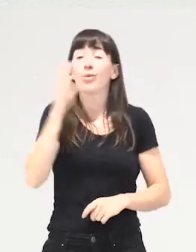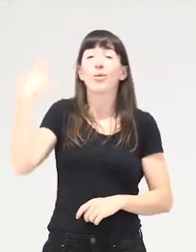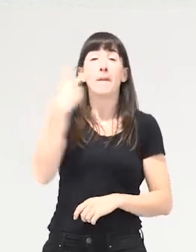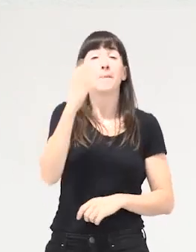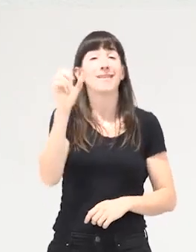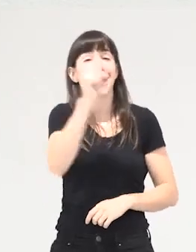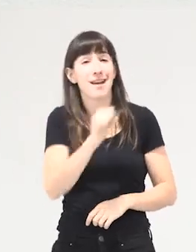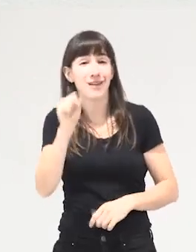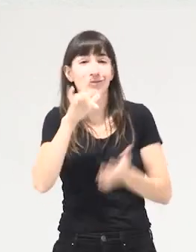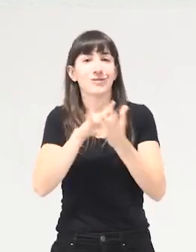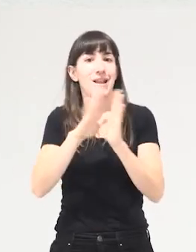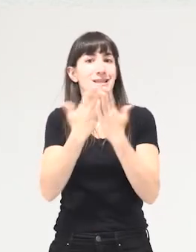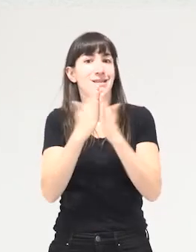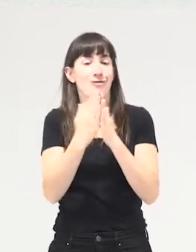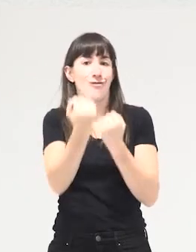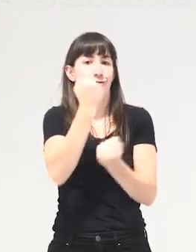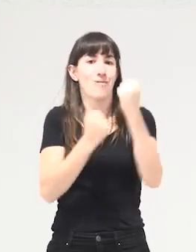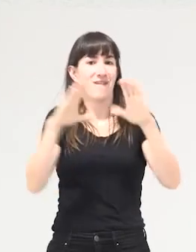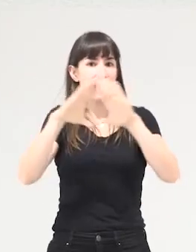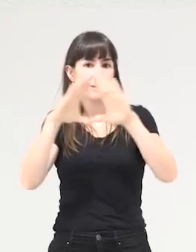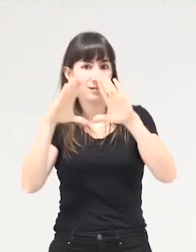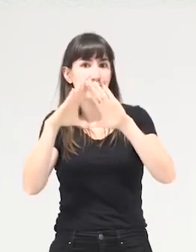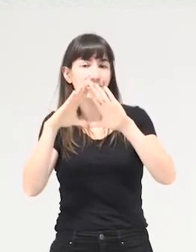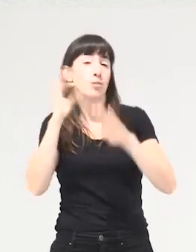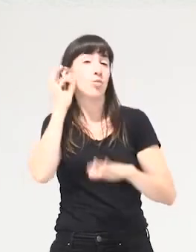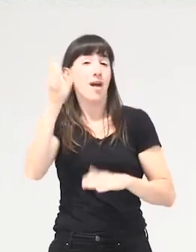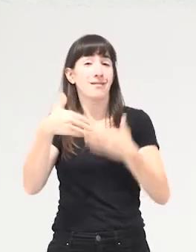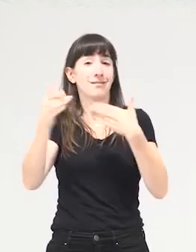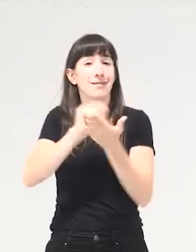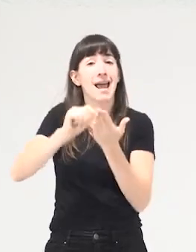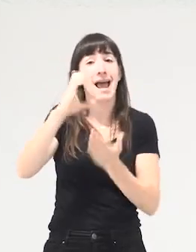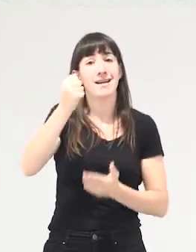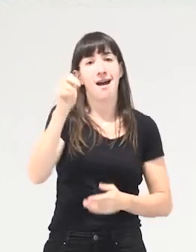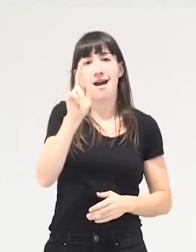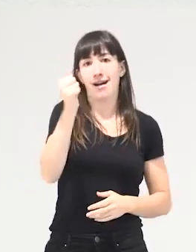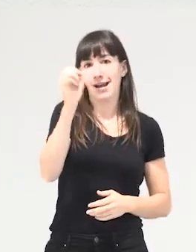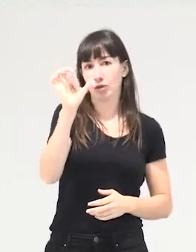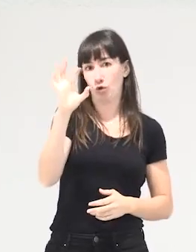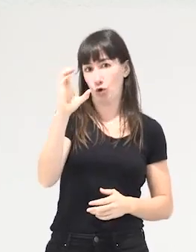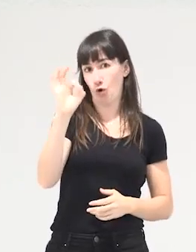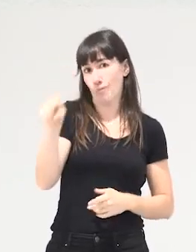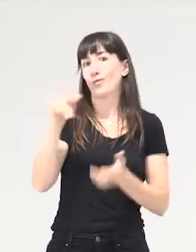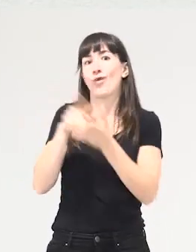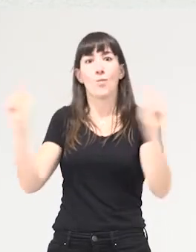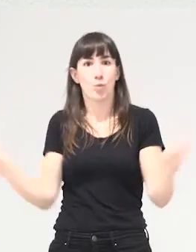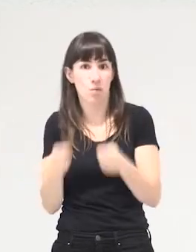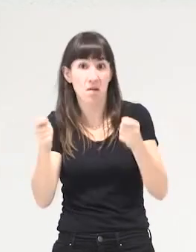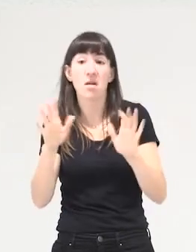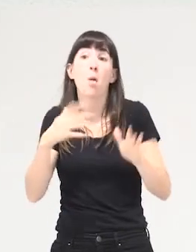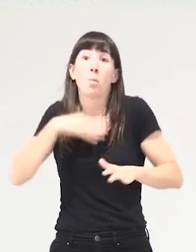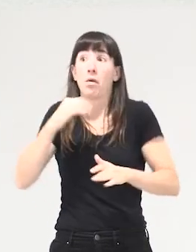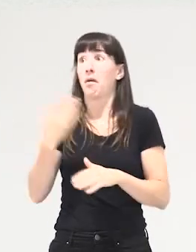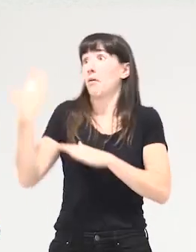libro de Mujeres y Economía, editado por Cristina Carrasco, que fue un poco referente para muchas, así como de inicio, pero podríamos haber dicho 26, si